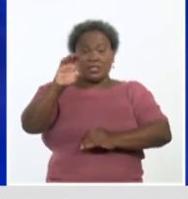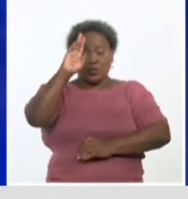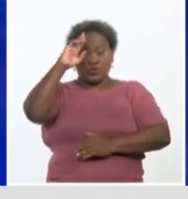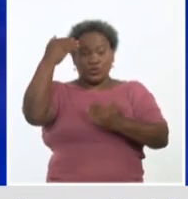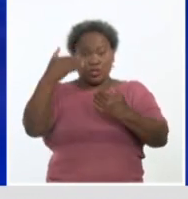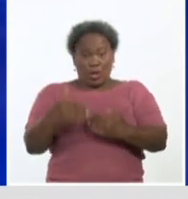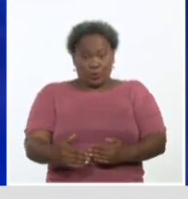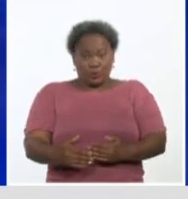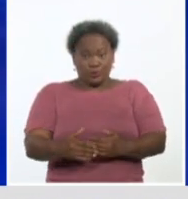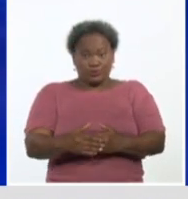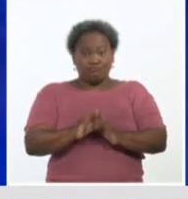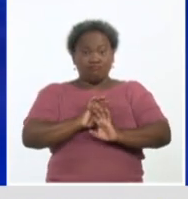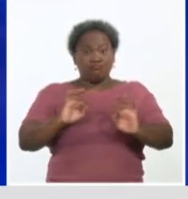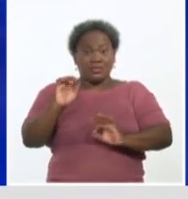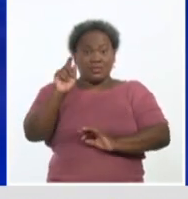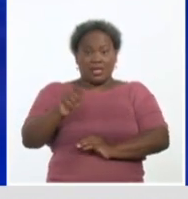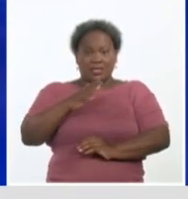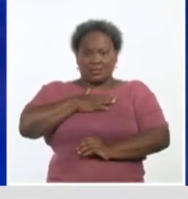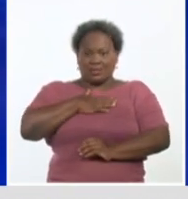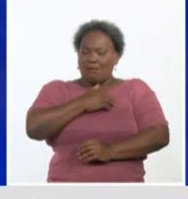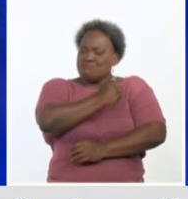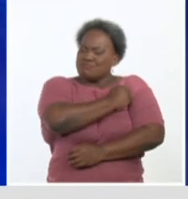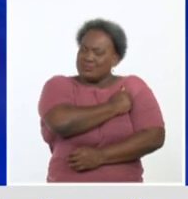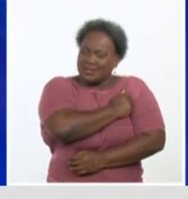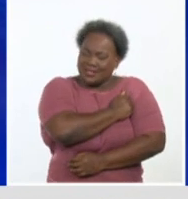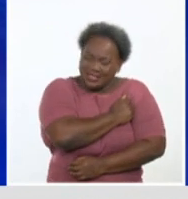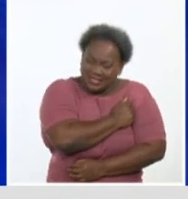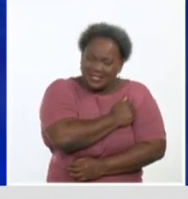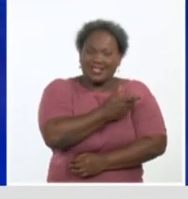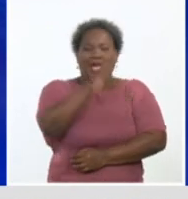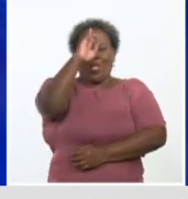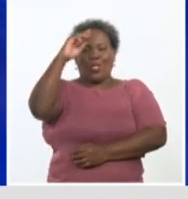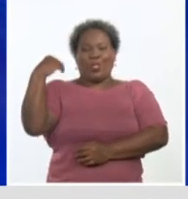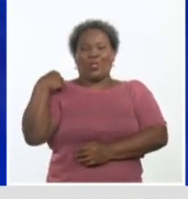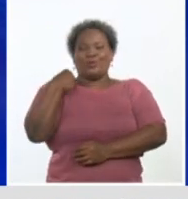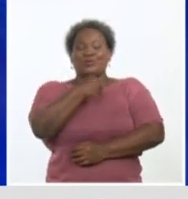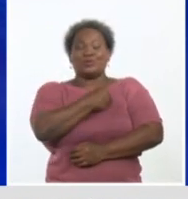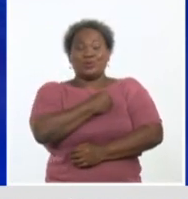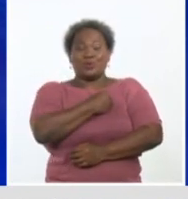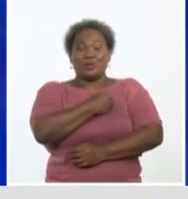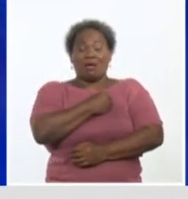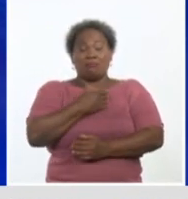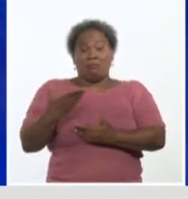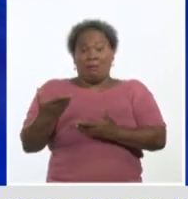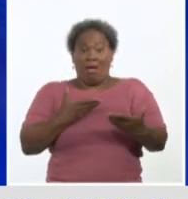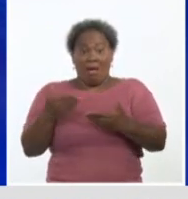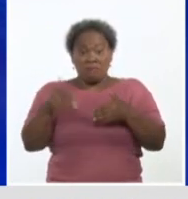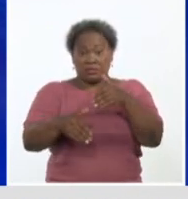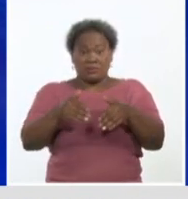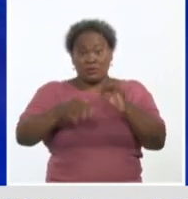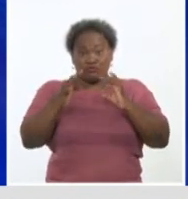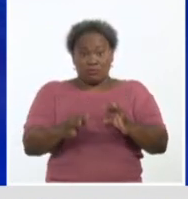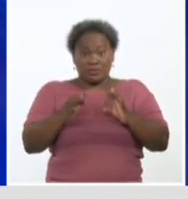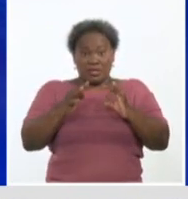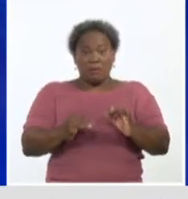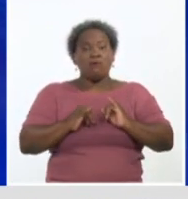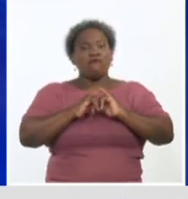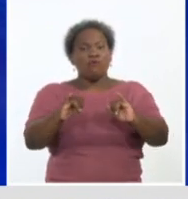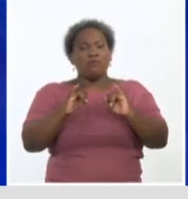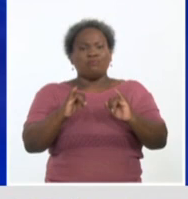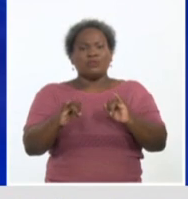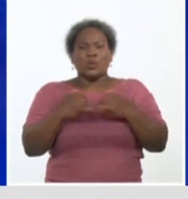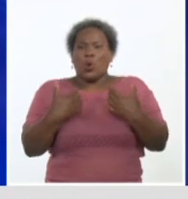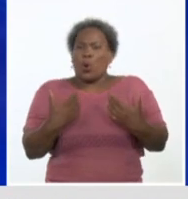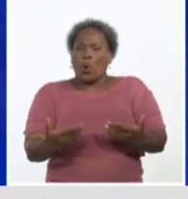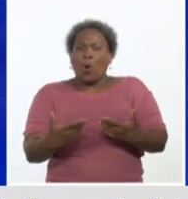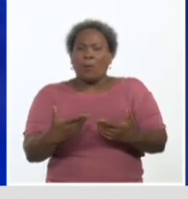Pública, especialista nuestra, muy querida además doctora, además ha compartido con nosotros siempre los datos de la atención primaria